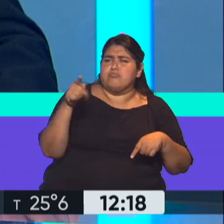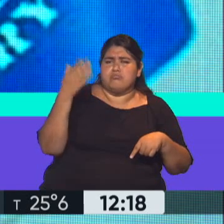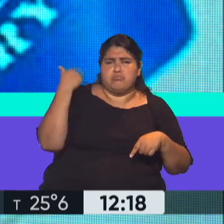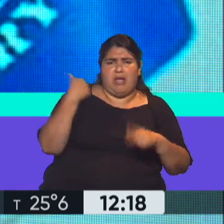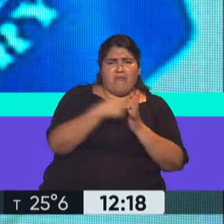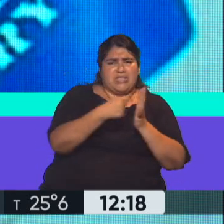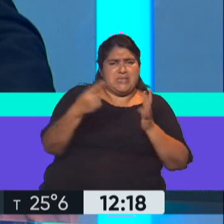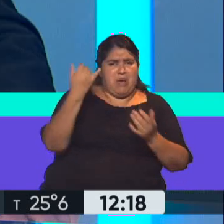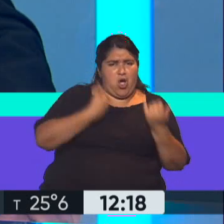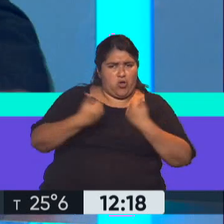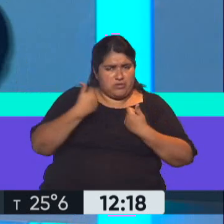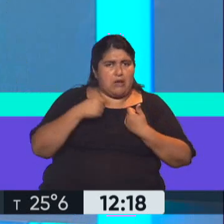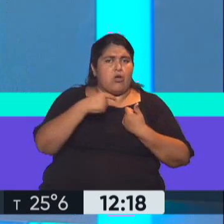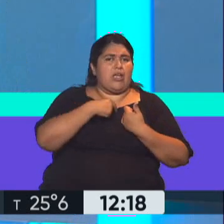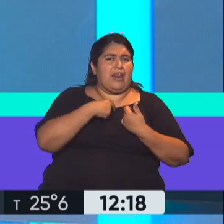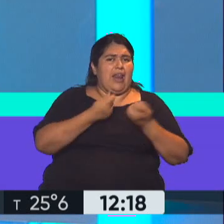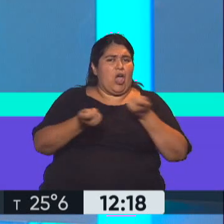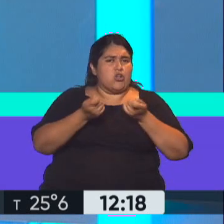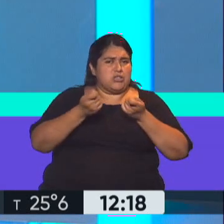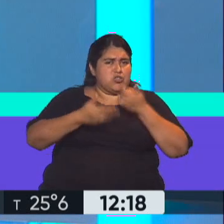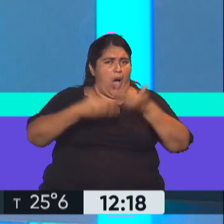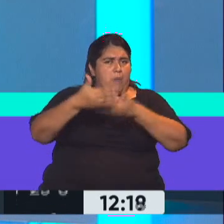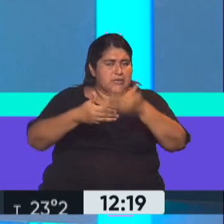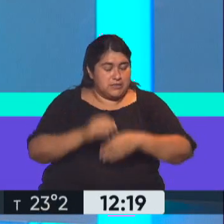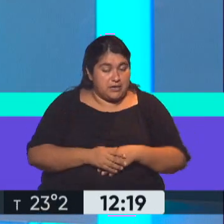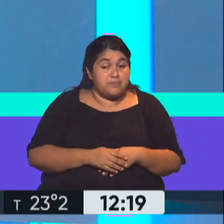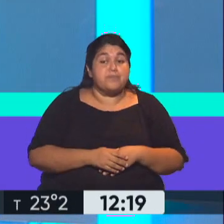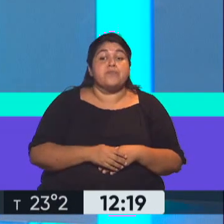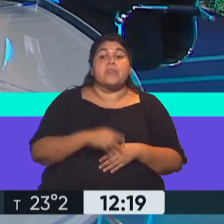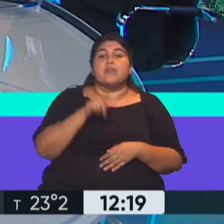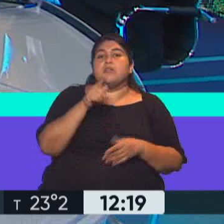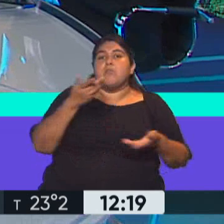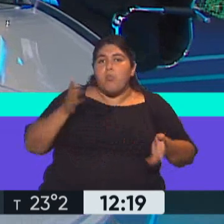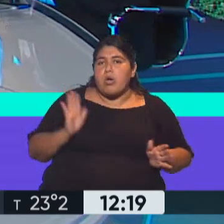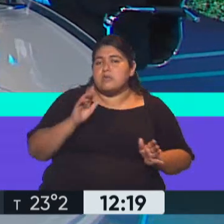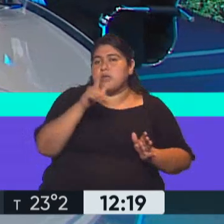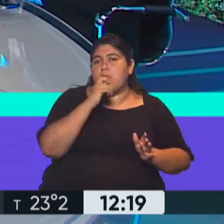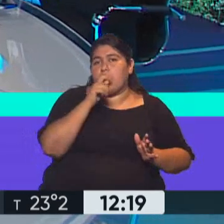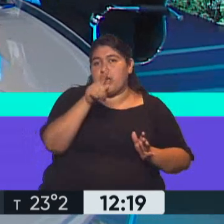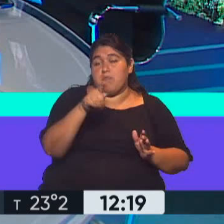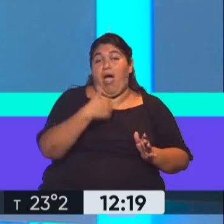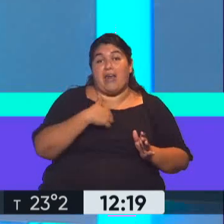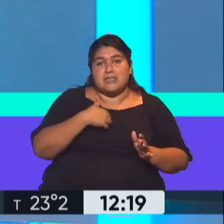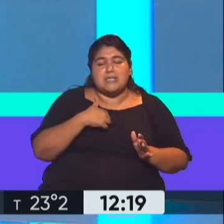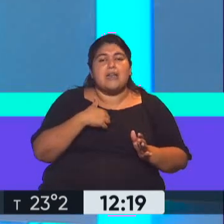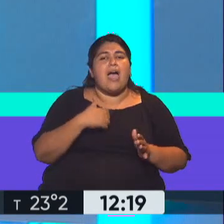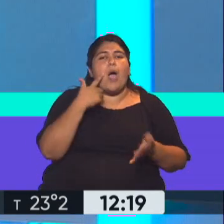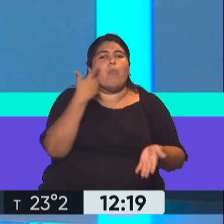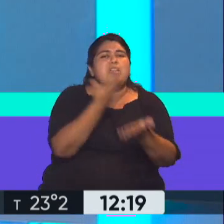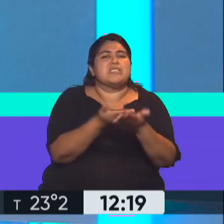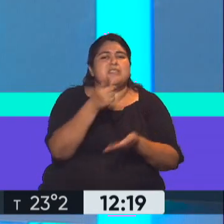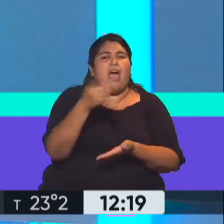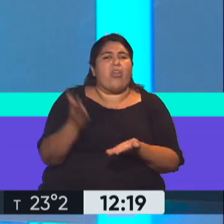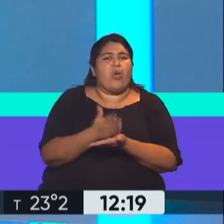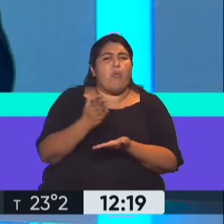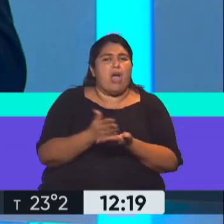semana, aceleraron la negociación. Primero eso. Segundo, la posibilidad cierta de que Argentina presentara algún tipo de demanda